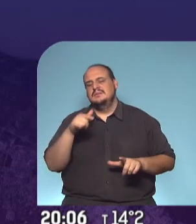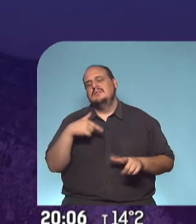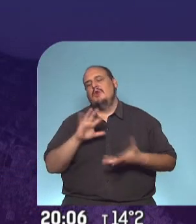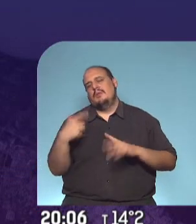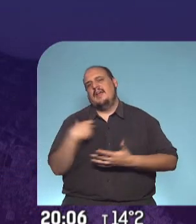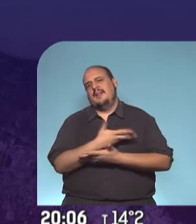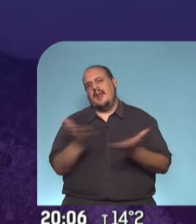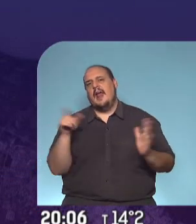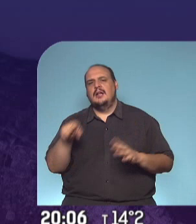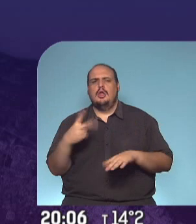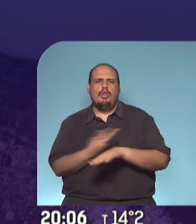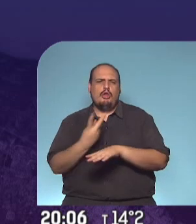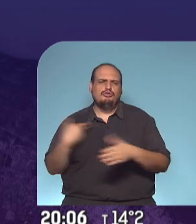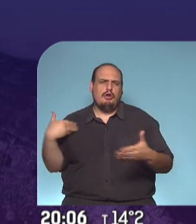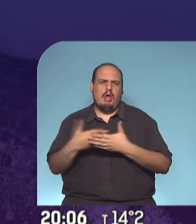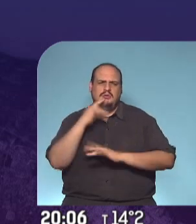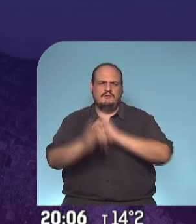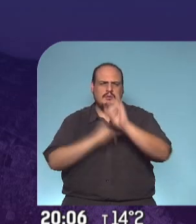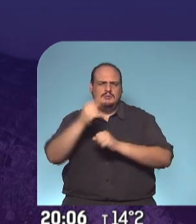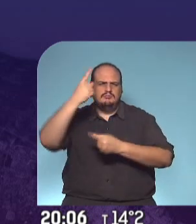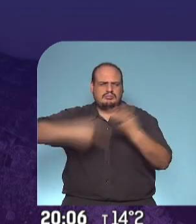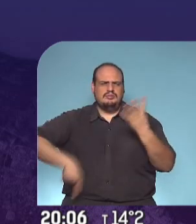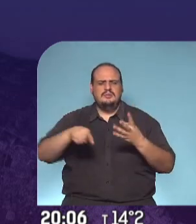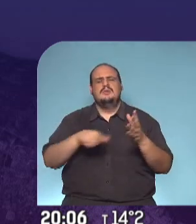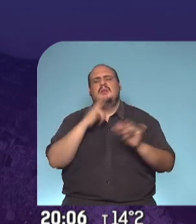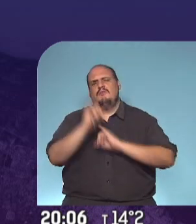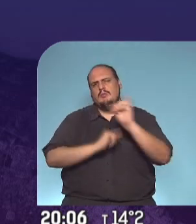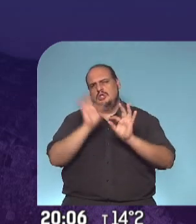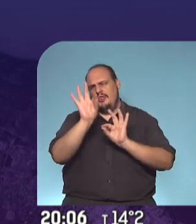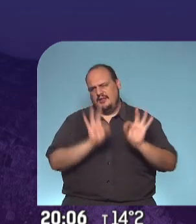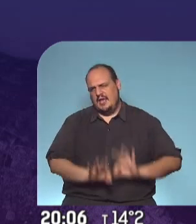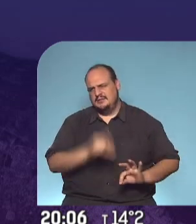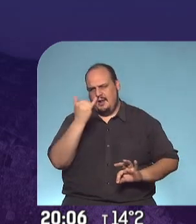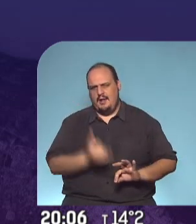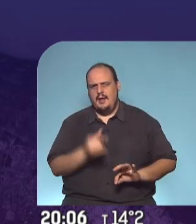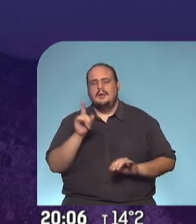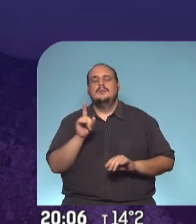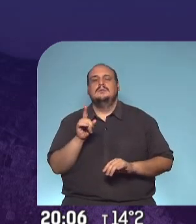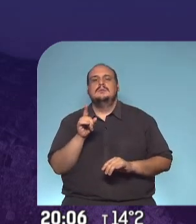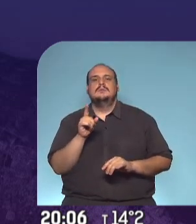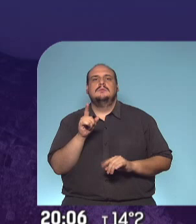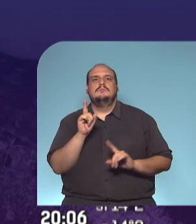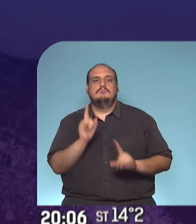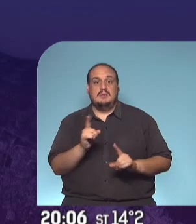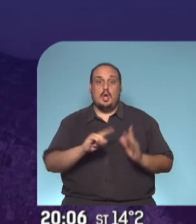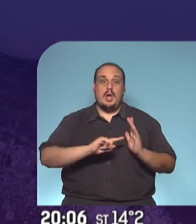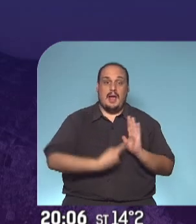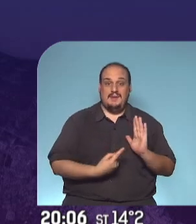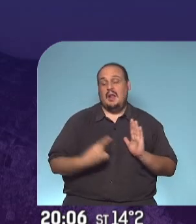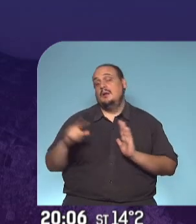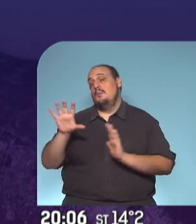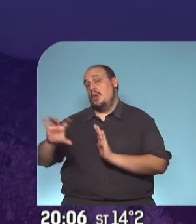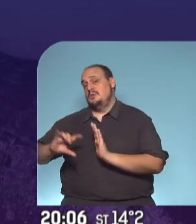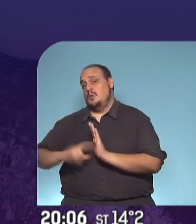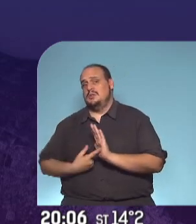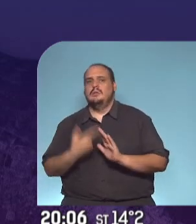Estamos arrancando, son dos horas de muchísima información, de información detallada. Bien hicieron luego en la ciudad y en la provincia de Buenos